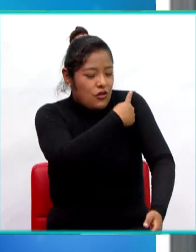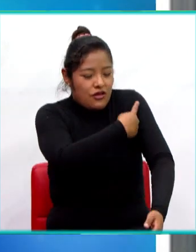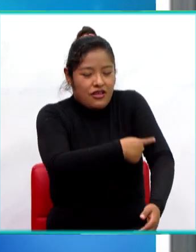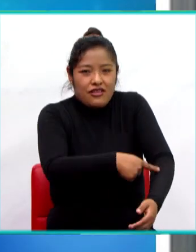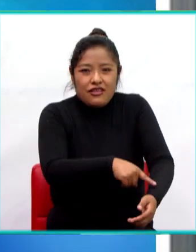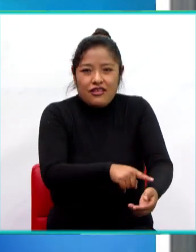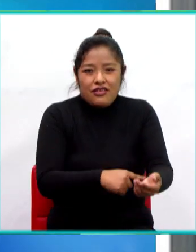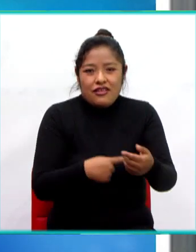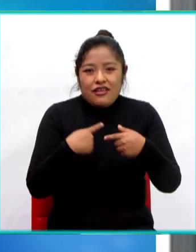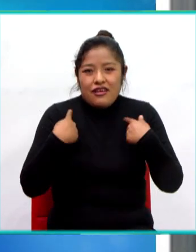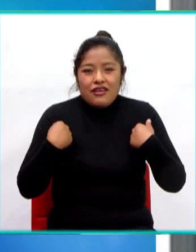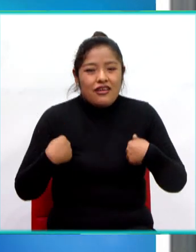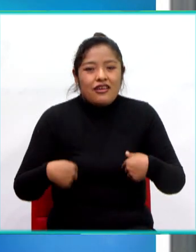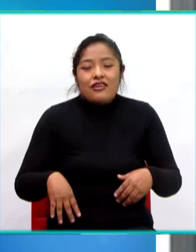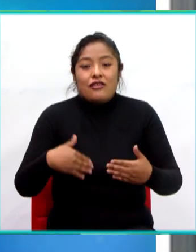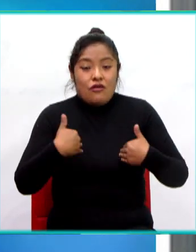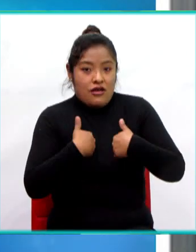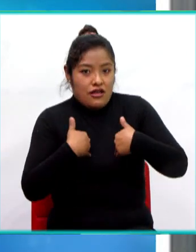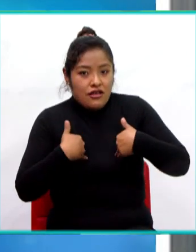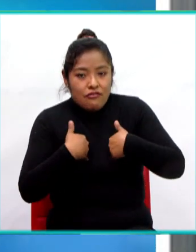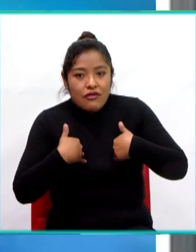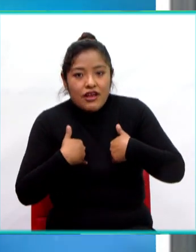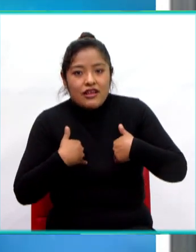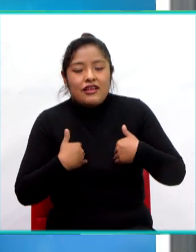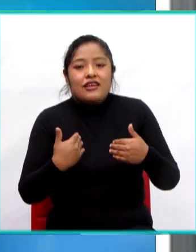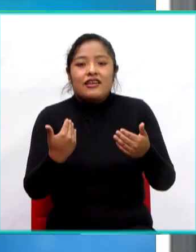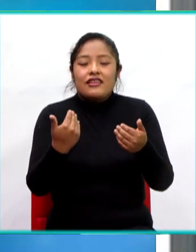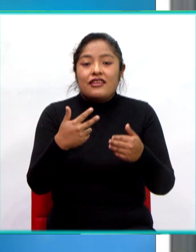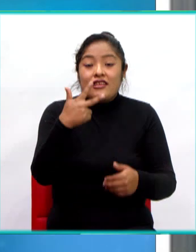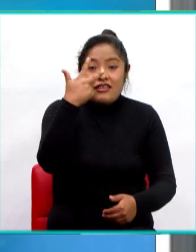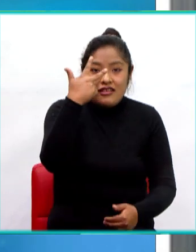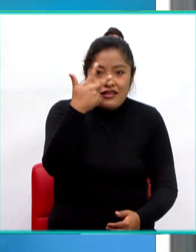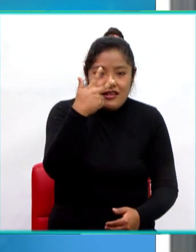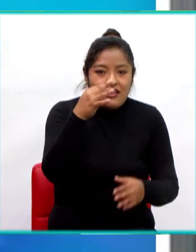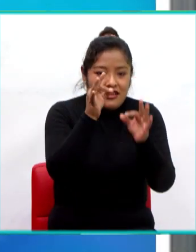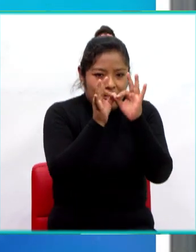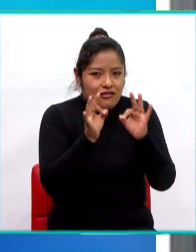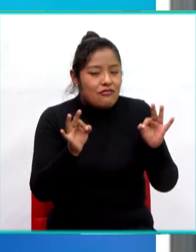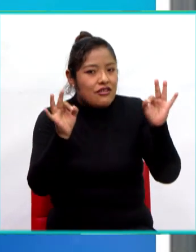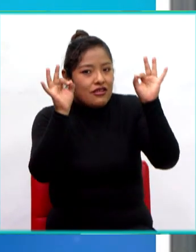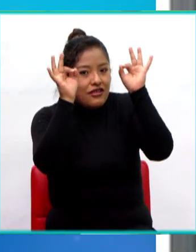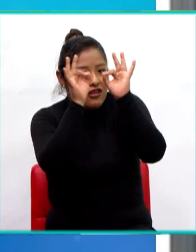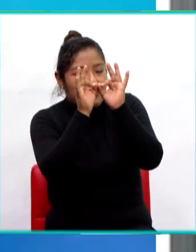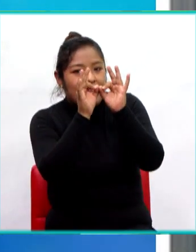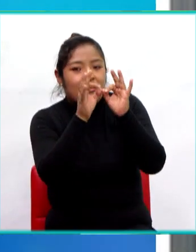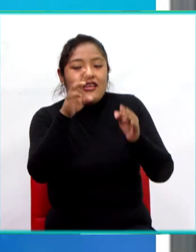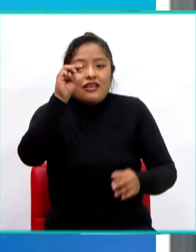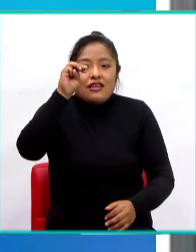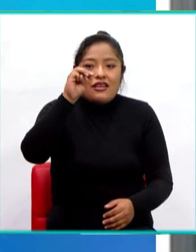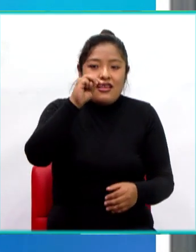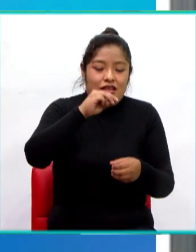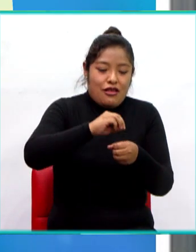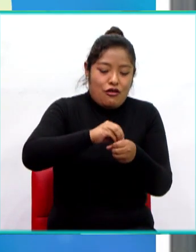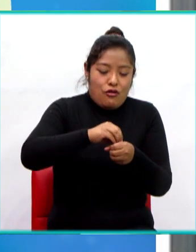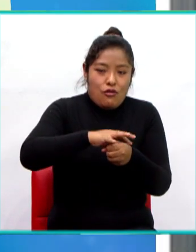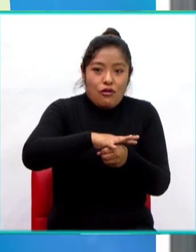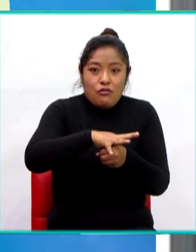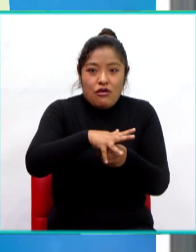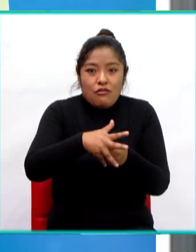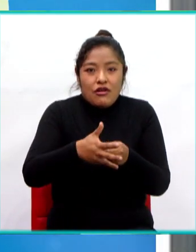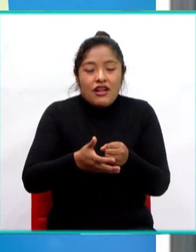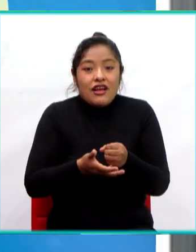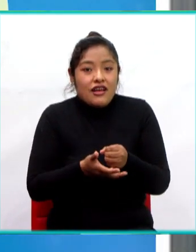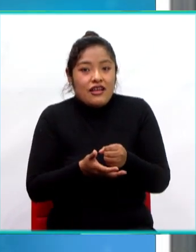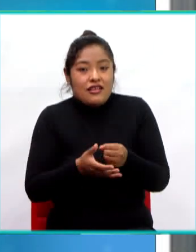Tiene tres componentes fundamentales, que son la membrana celular, tenemos al citoplasma y también